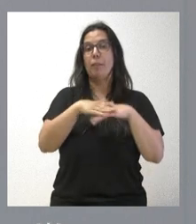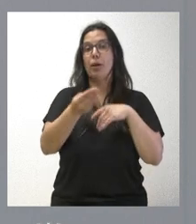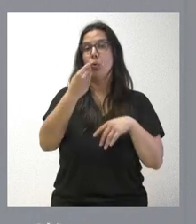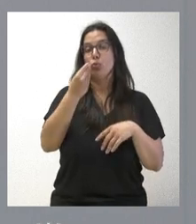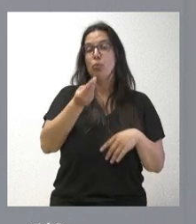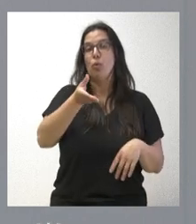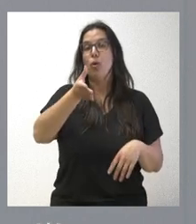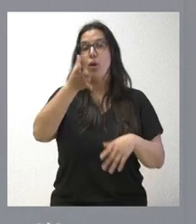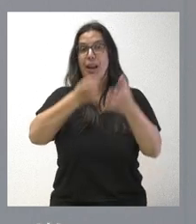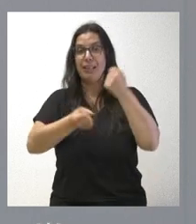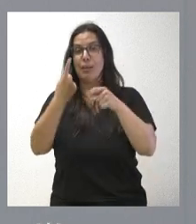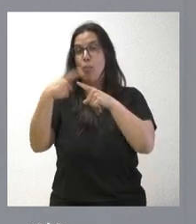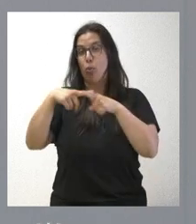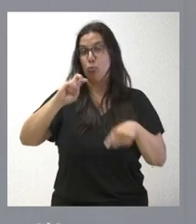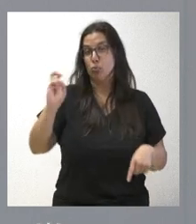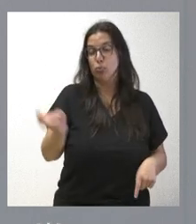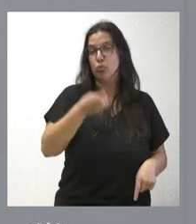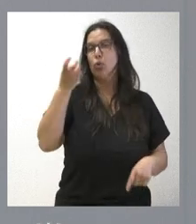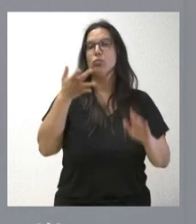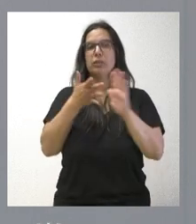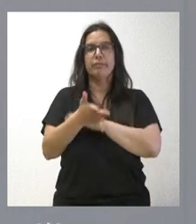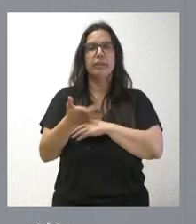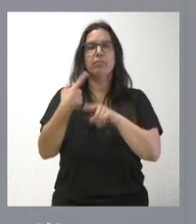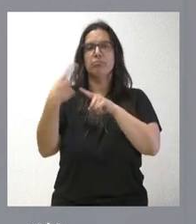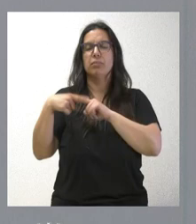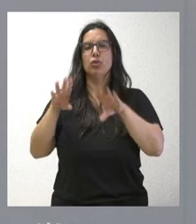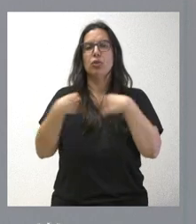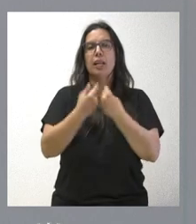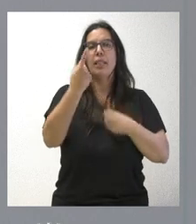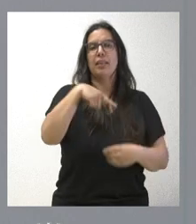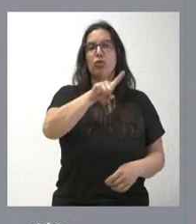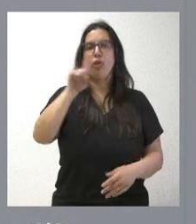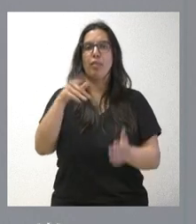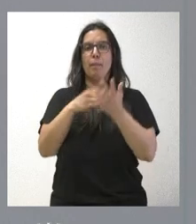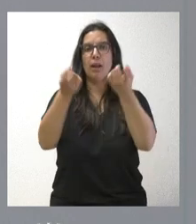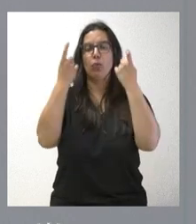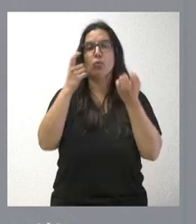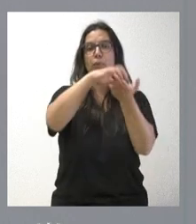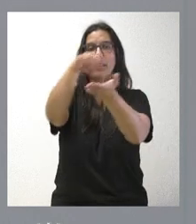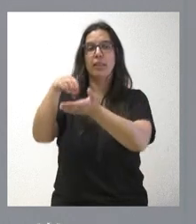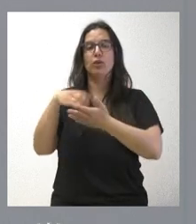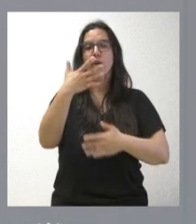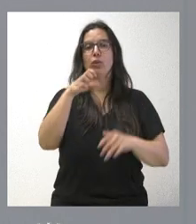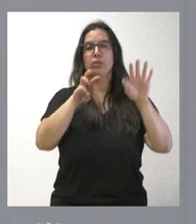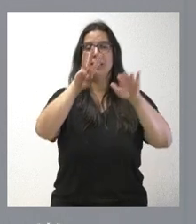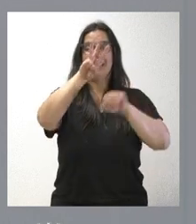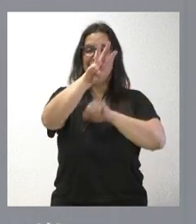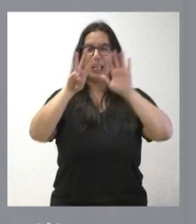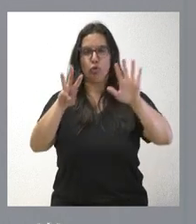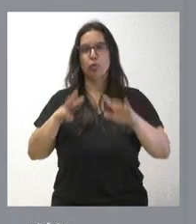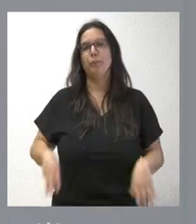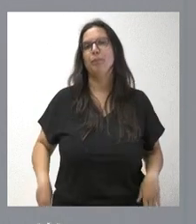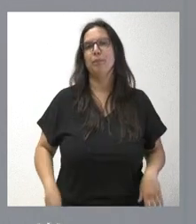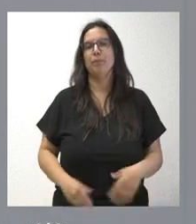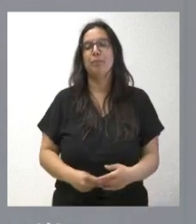este curso, se trata de disponer de diferentes tipos de envase para un total de 111.000 alumnos en 538 centros educativos.